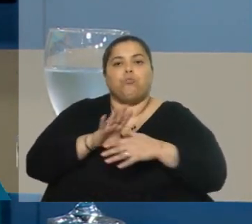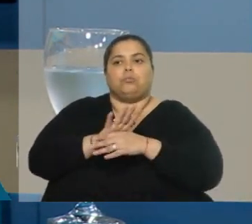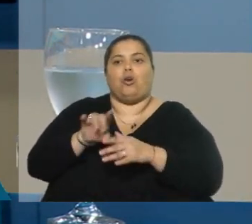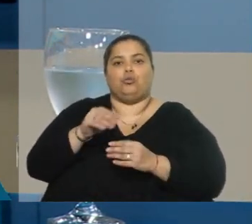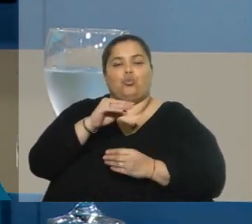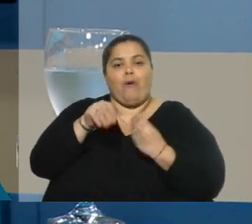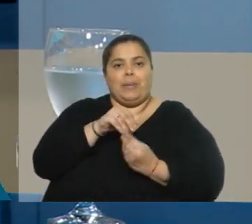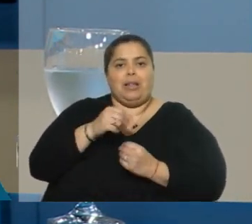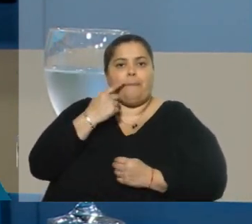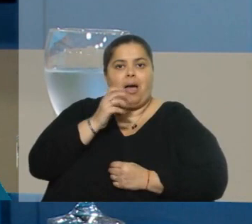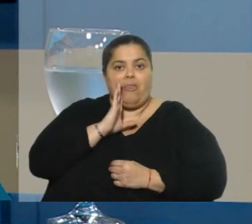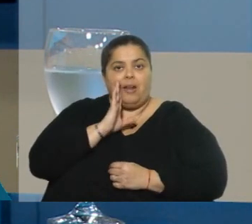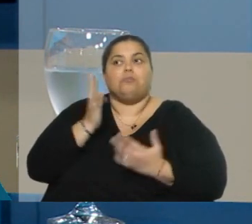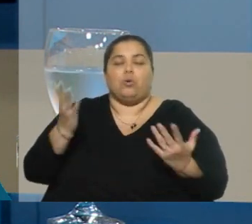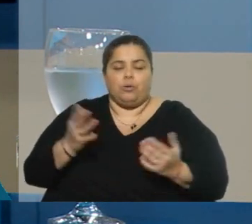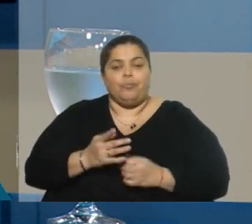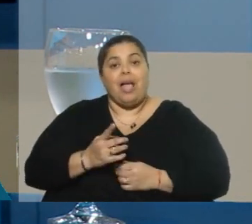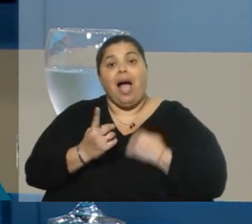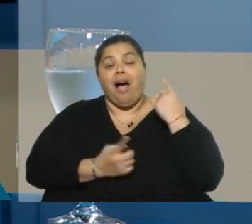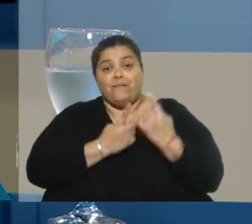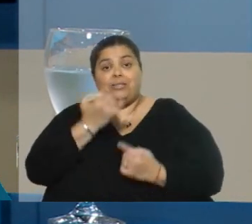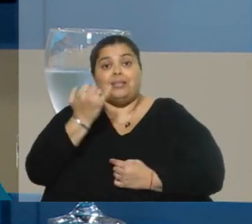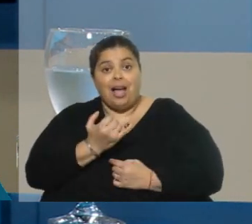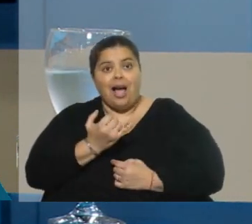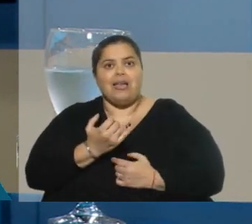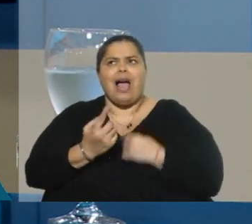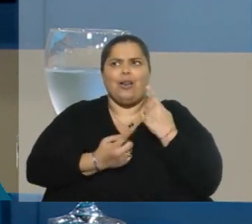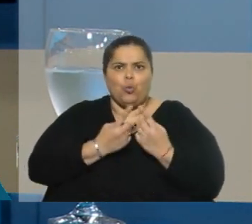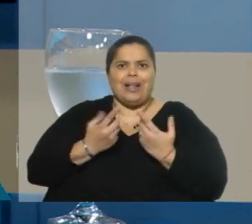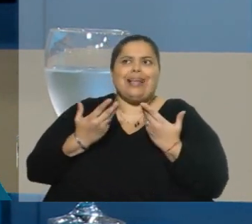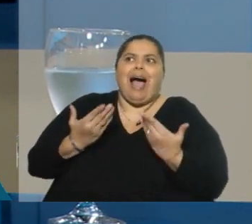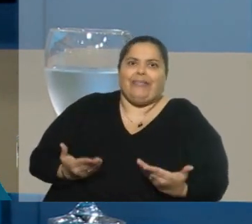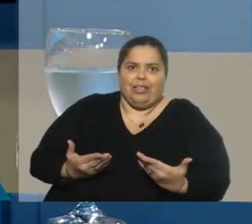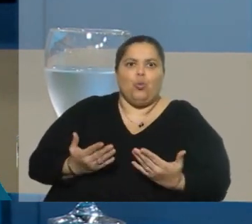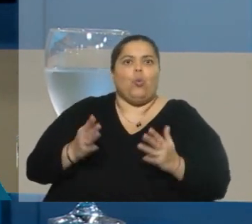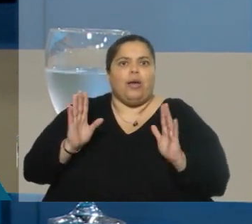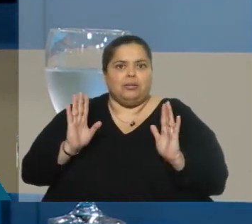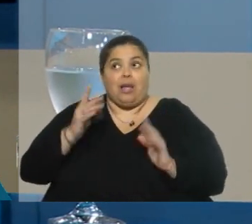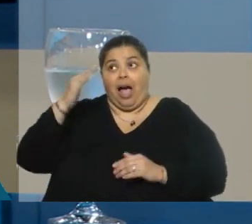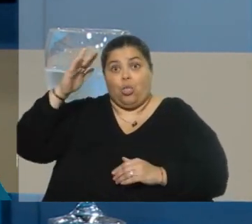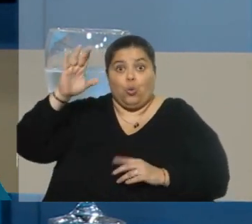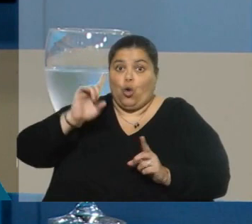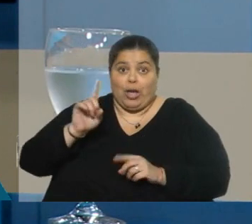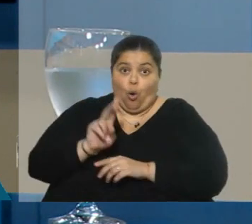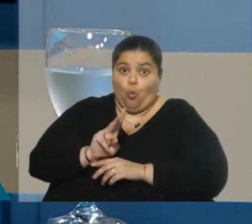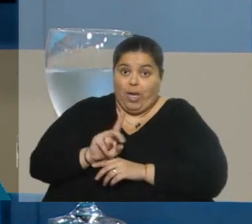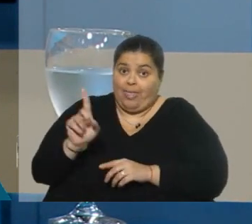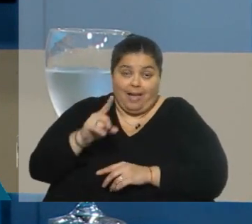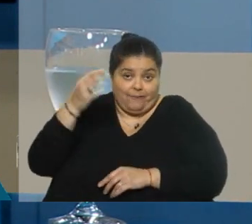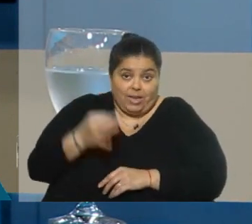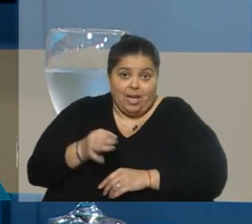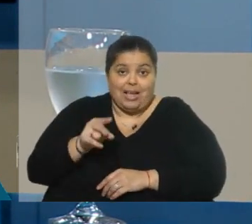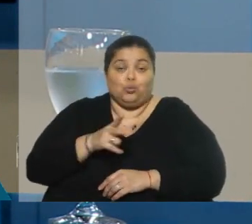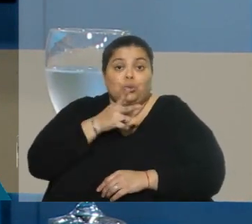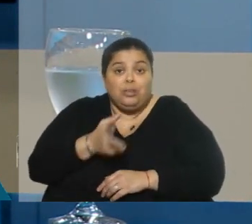Muchas veces ocurre, por supuesto, que hay actitudes o displicentes o negligentes de parte de los referentes adultos que no cuidan satisfactoriamente a esos